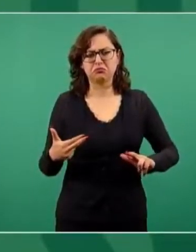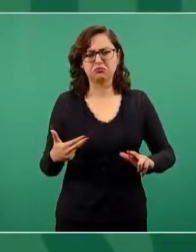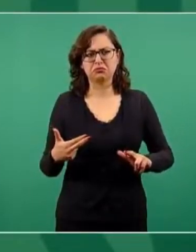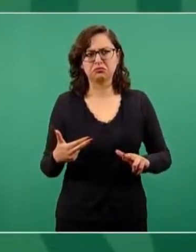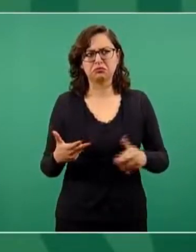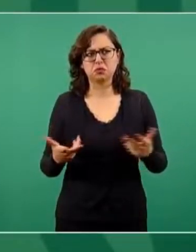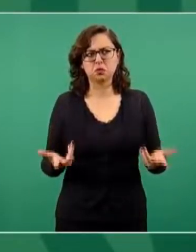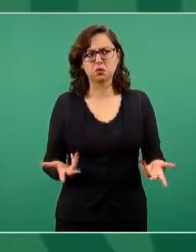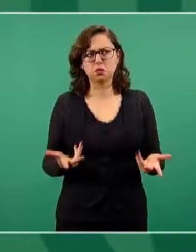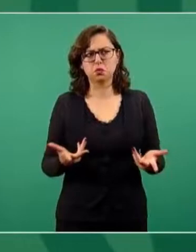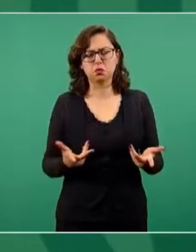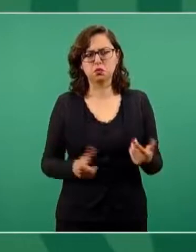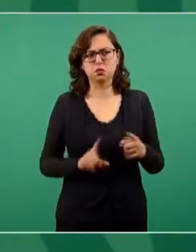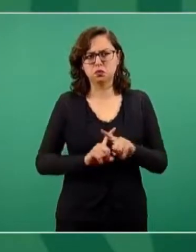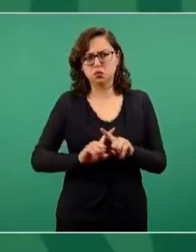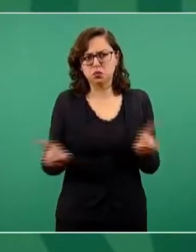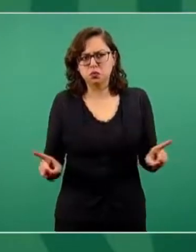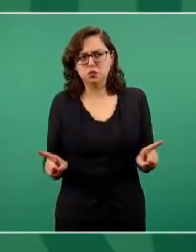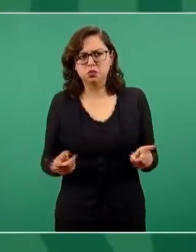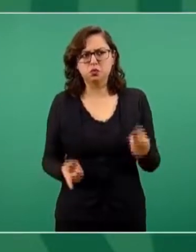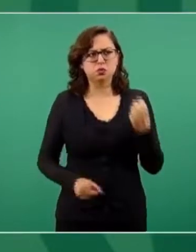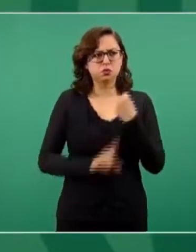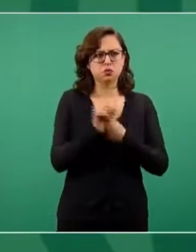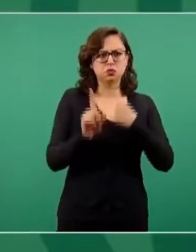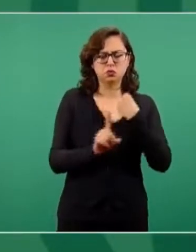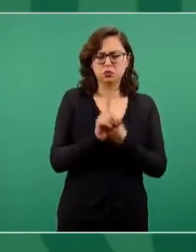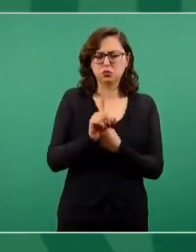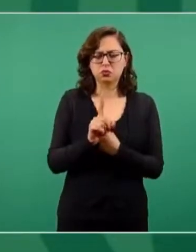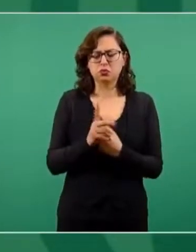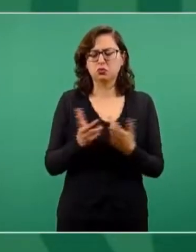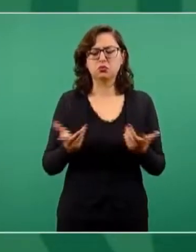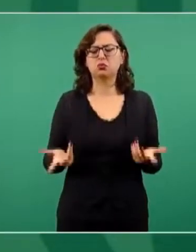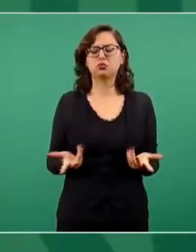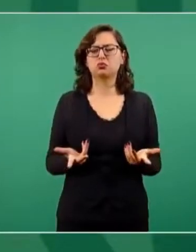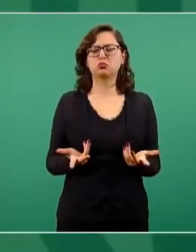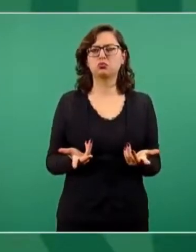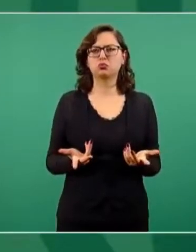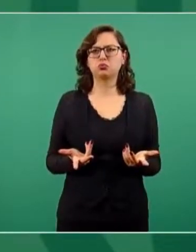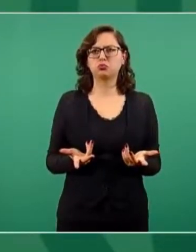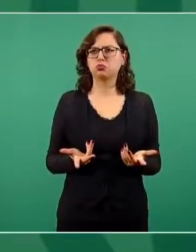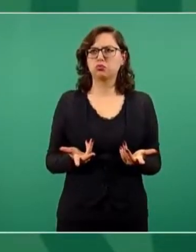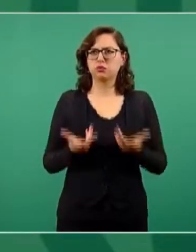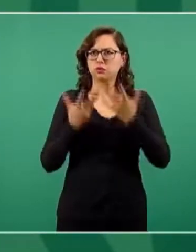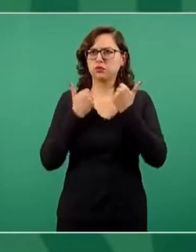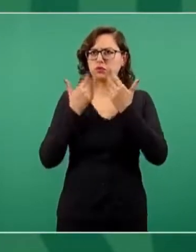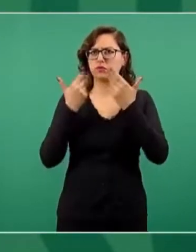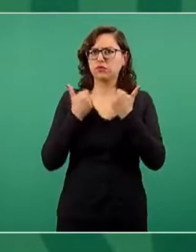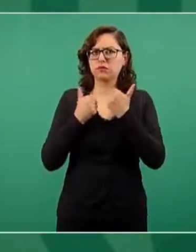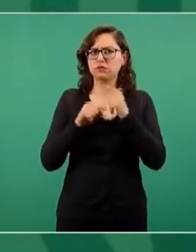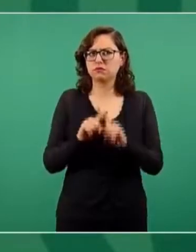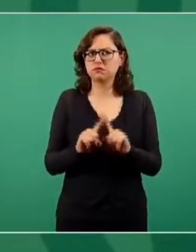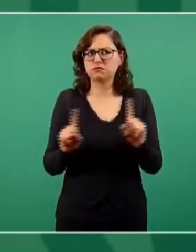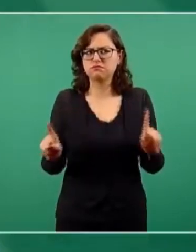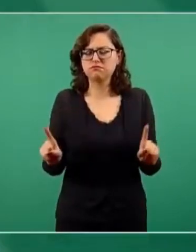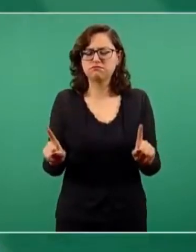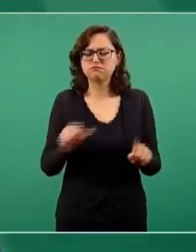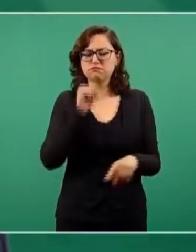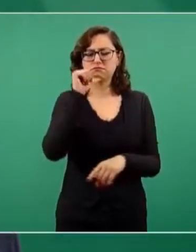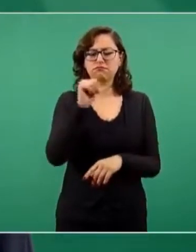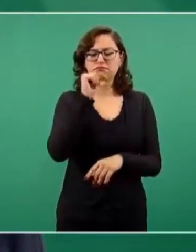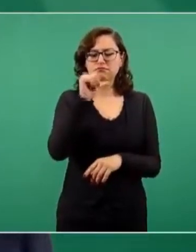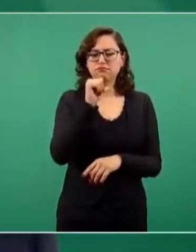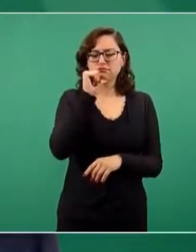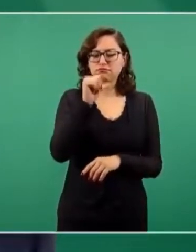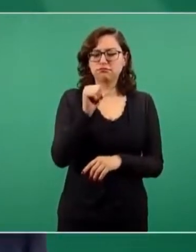nada que nosotros podamos decir que